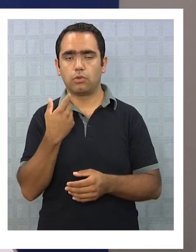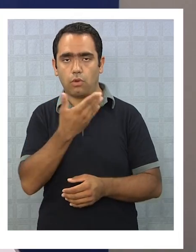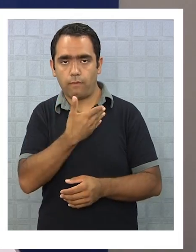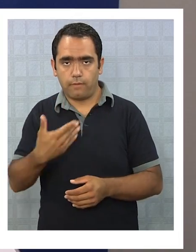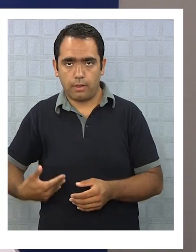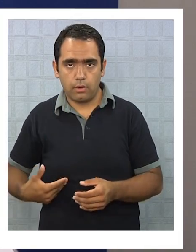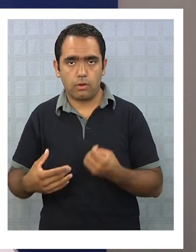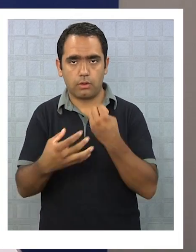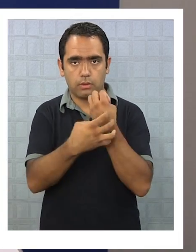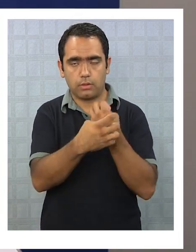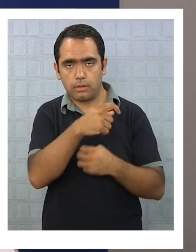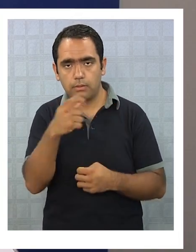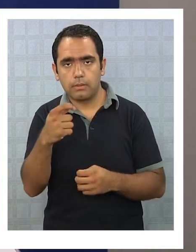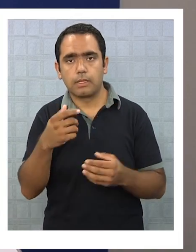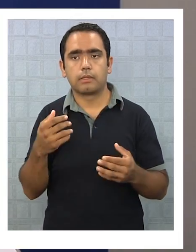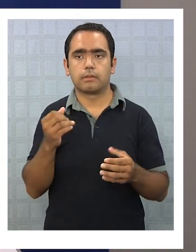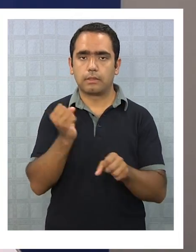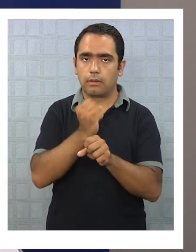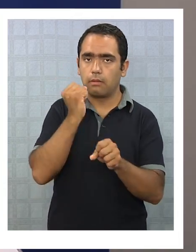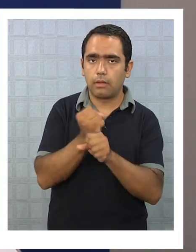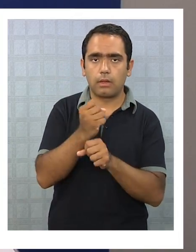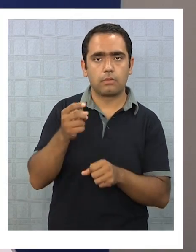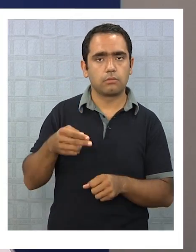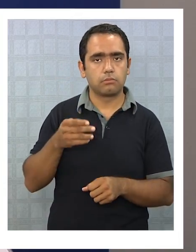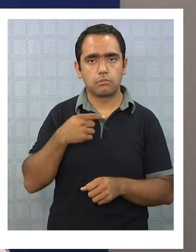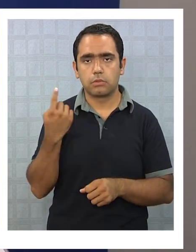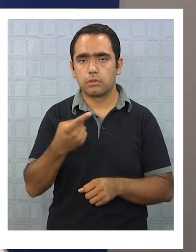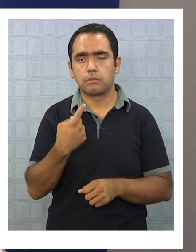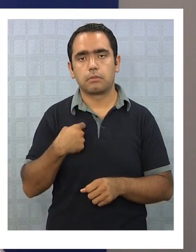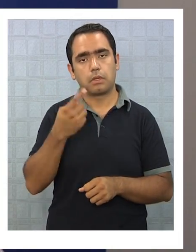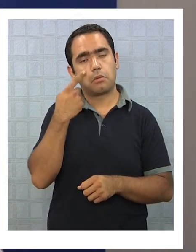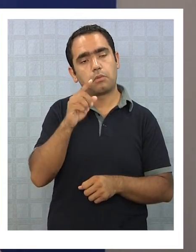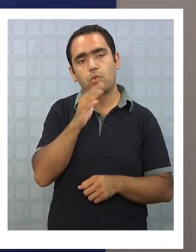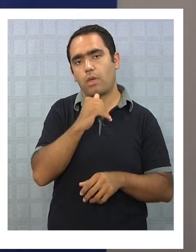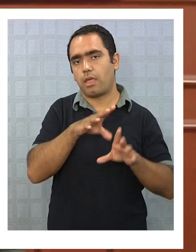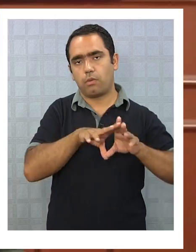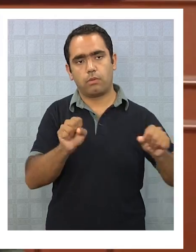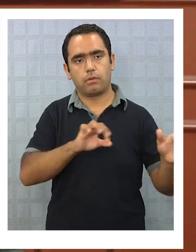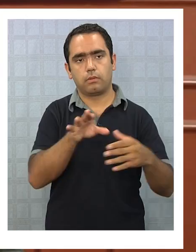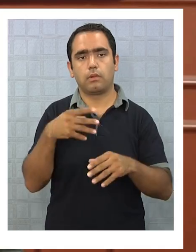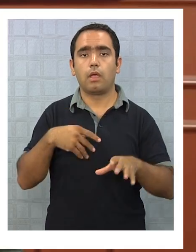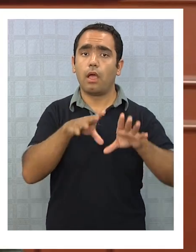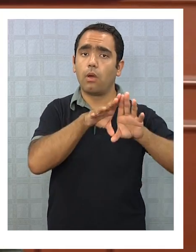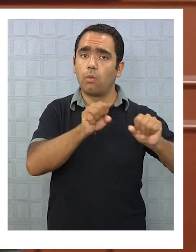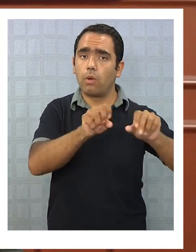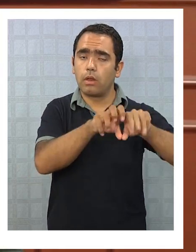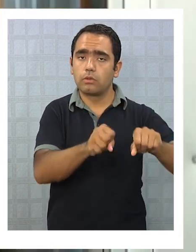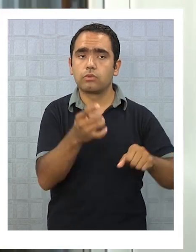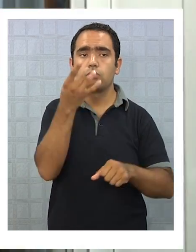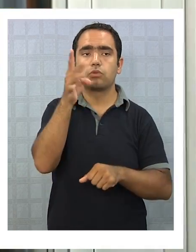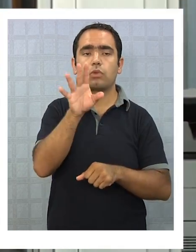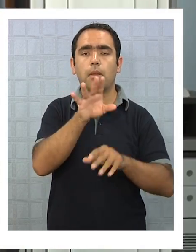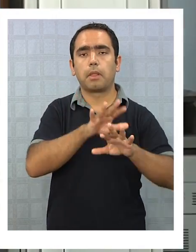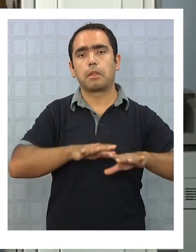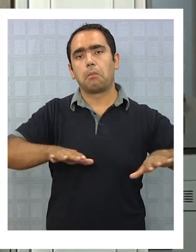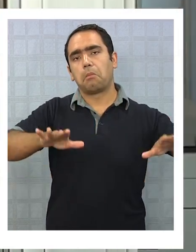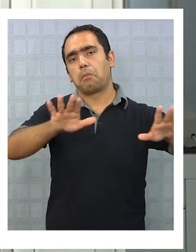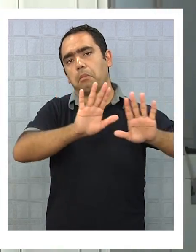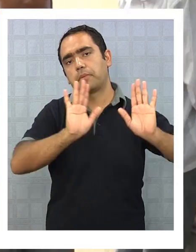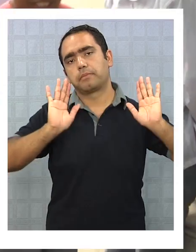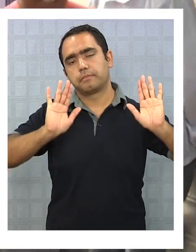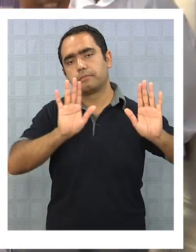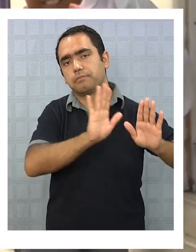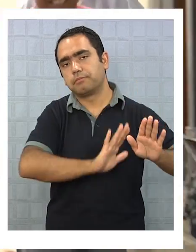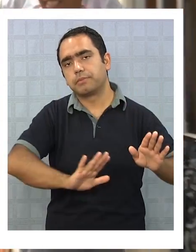que como gobierno original empezamos a trabajar nosotros la Copa Davis y lamentablemente no llegamos a acuerdos. Acuerdos que solamente quedaron en el